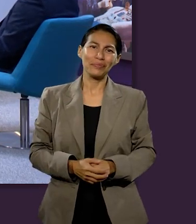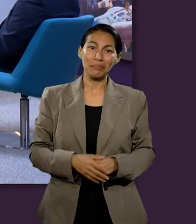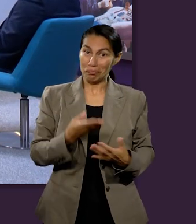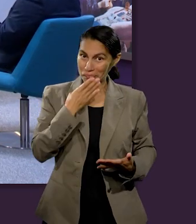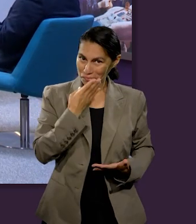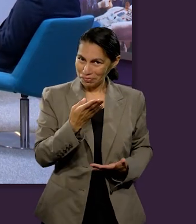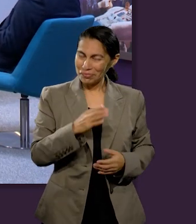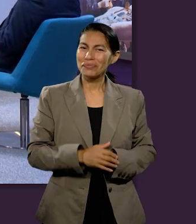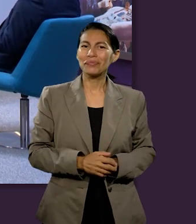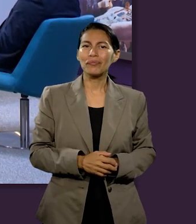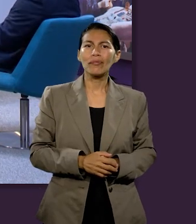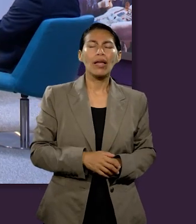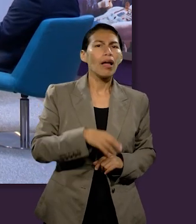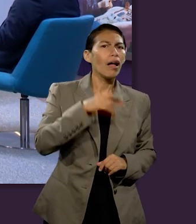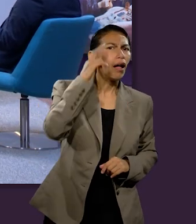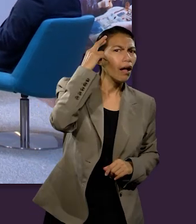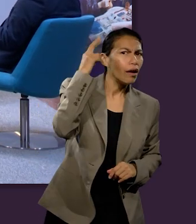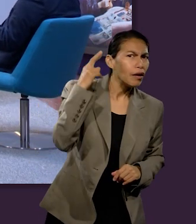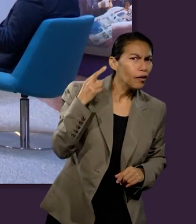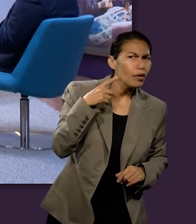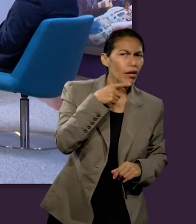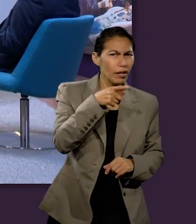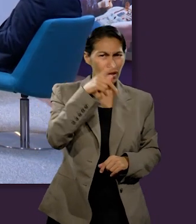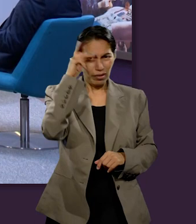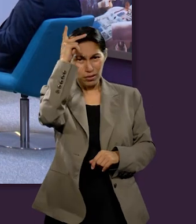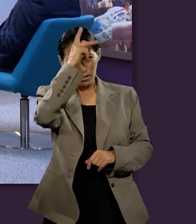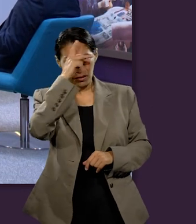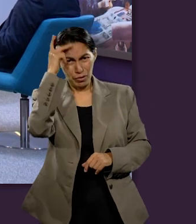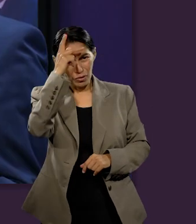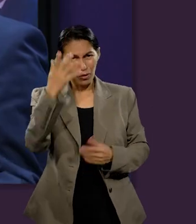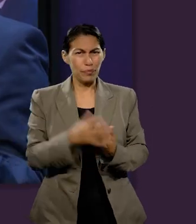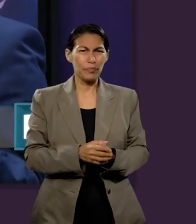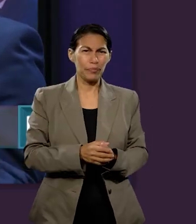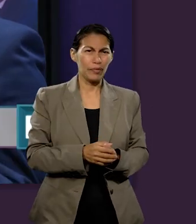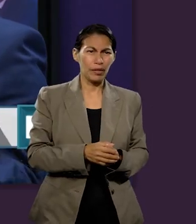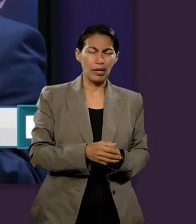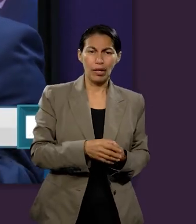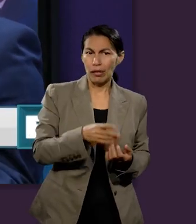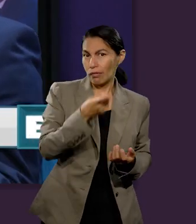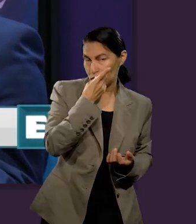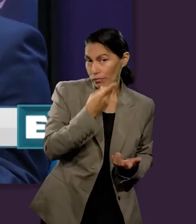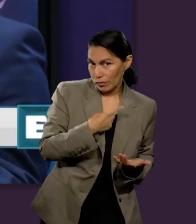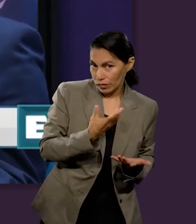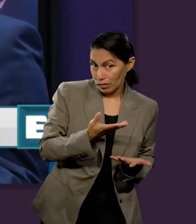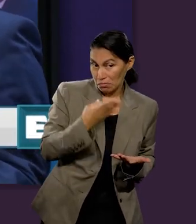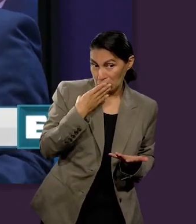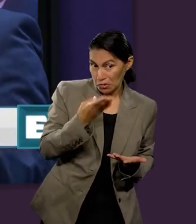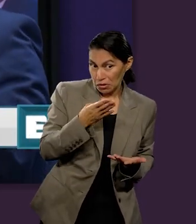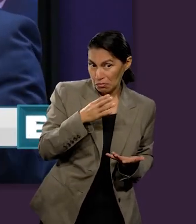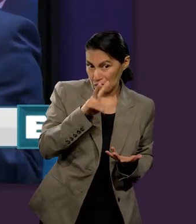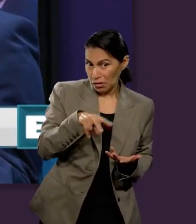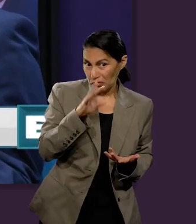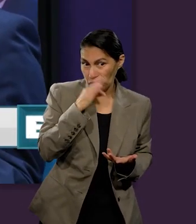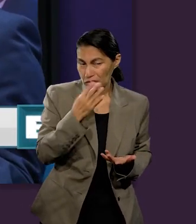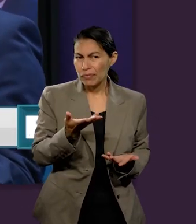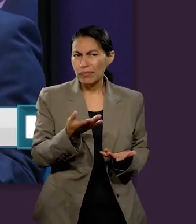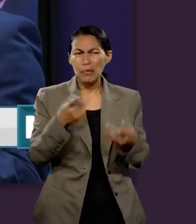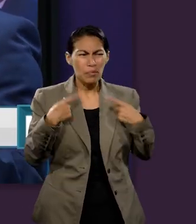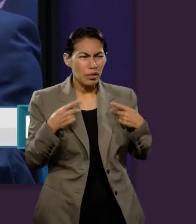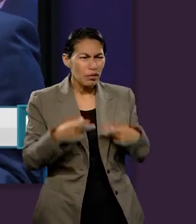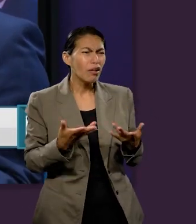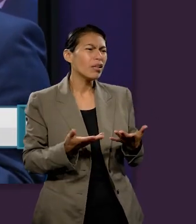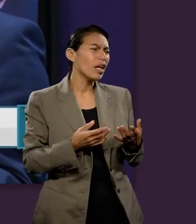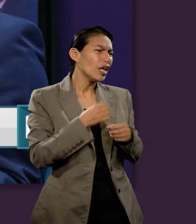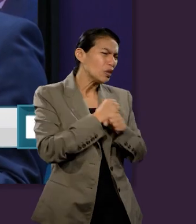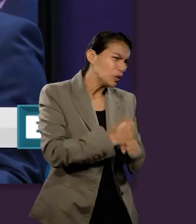mentir como psicóloga que hoy en día hay muchas personas que pasan por depresión. recientemente